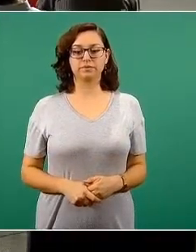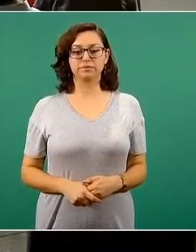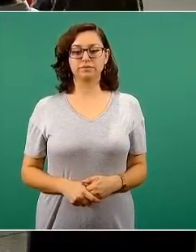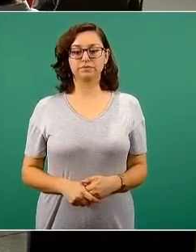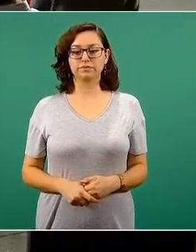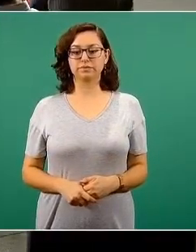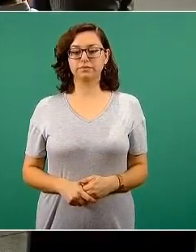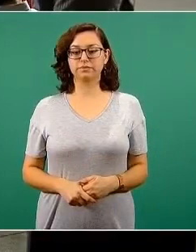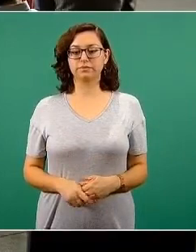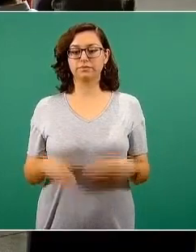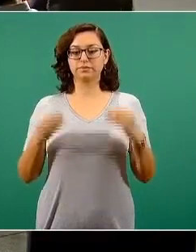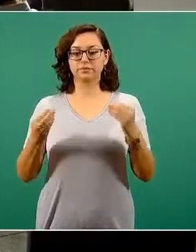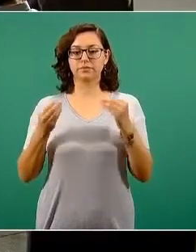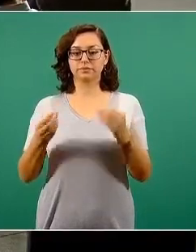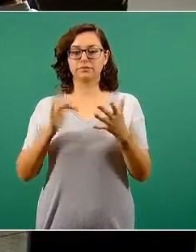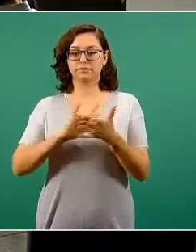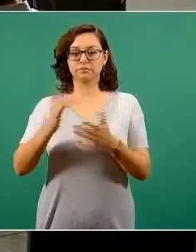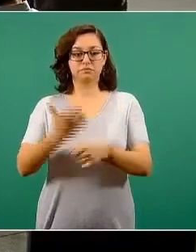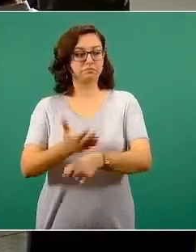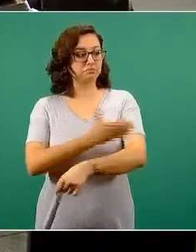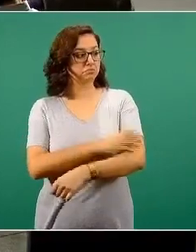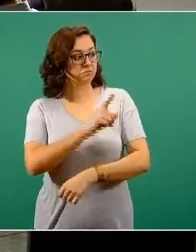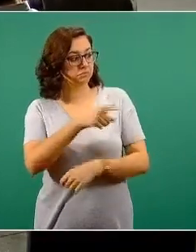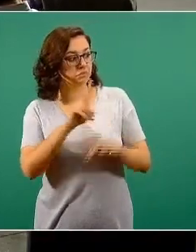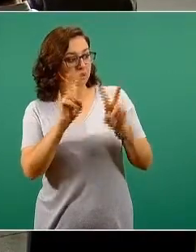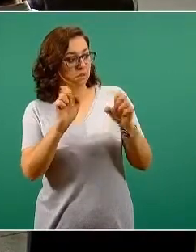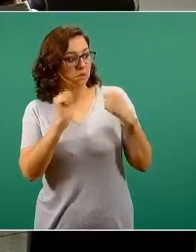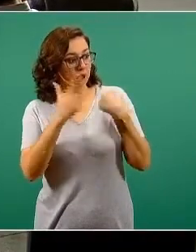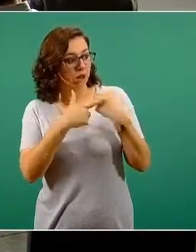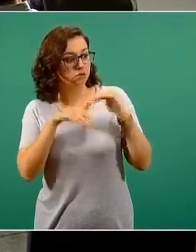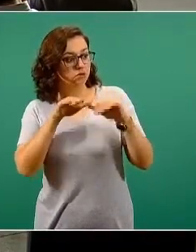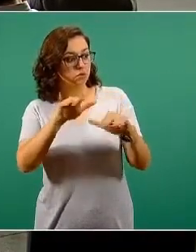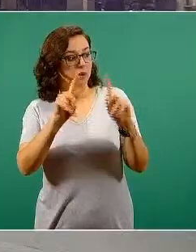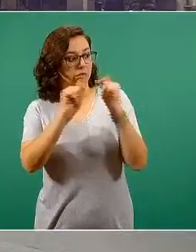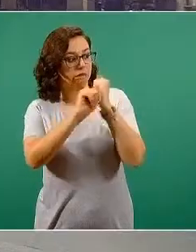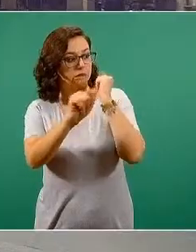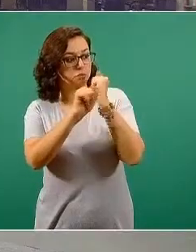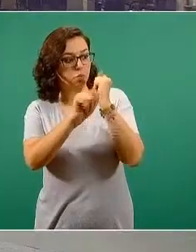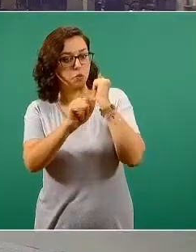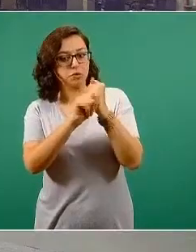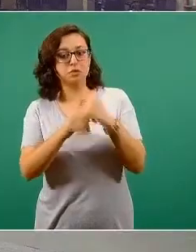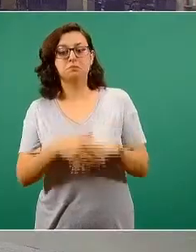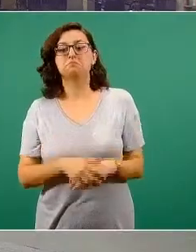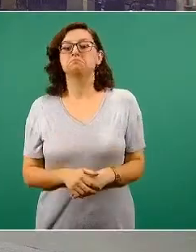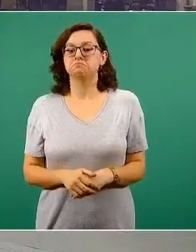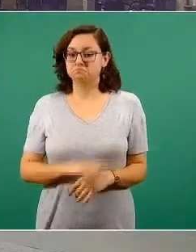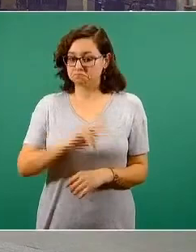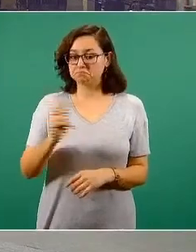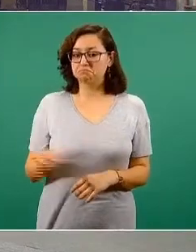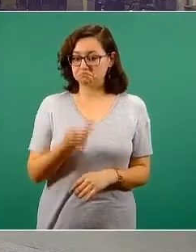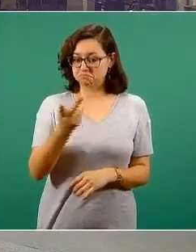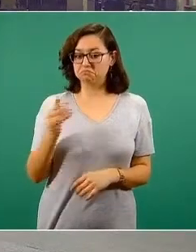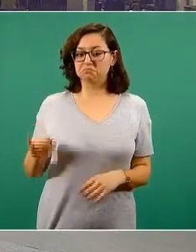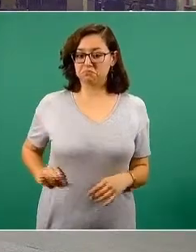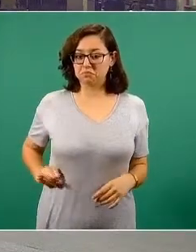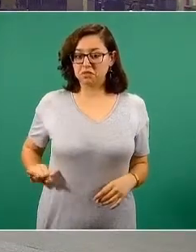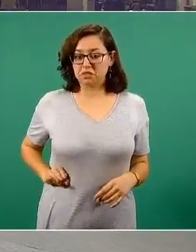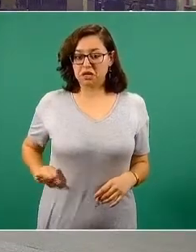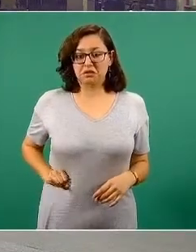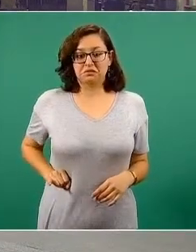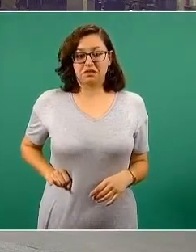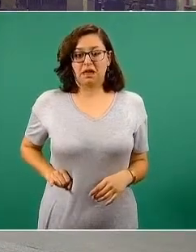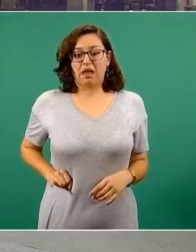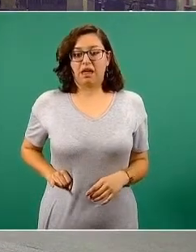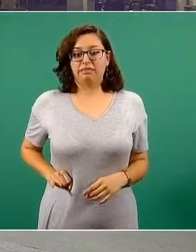Compañeras, quieren comentar lo del transporte, si es que hay alguna… Pues, la pregunta que se hace es muy interesante porque no… o sea,